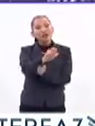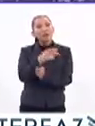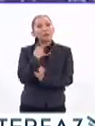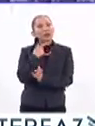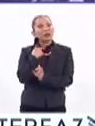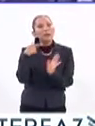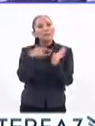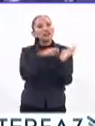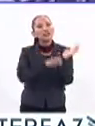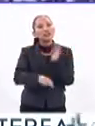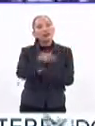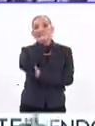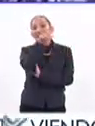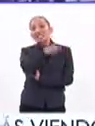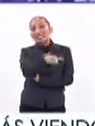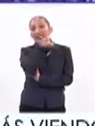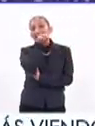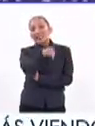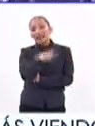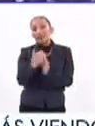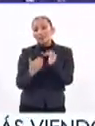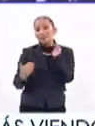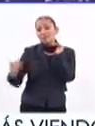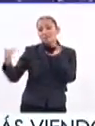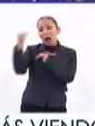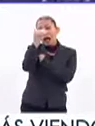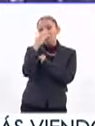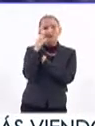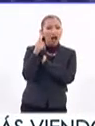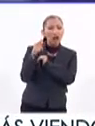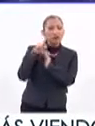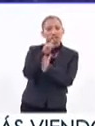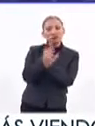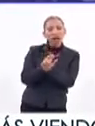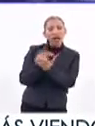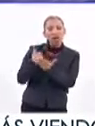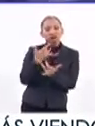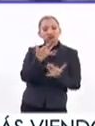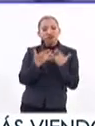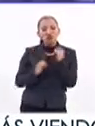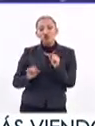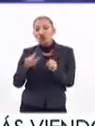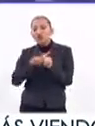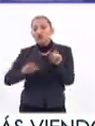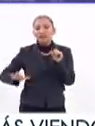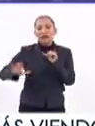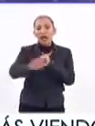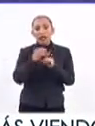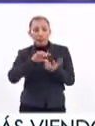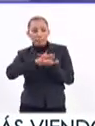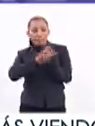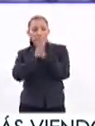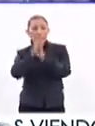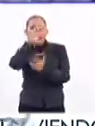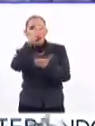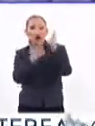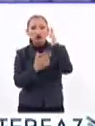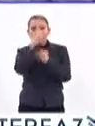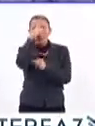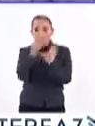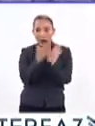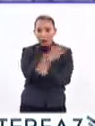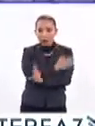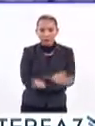Política de 1917 elevó al mayor rango legal las inquietudes sociales que dieron origen a la Revolución